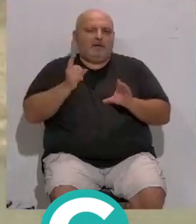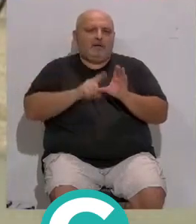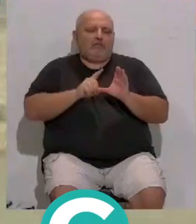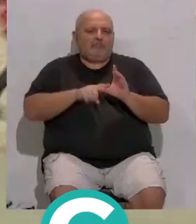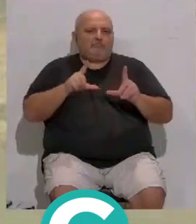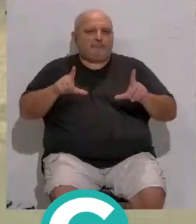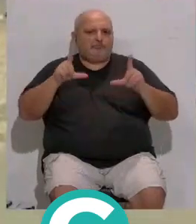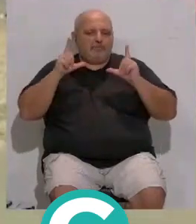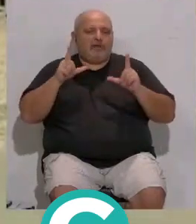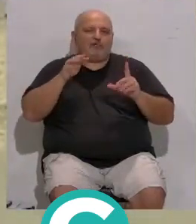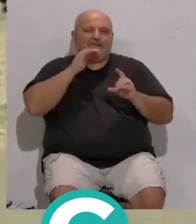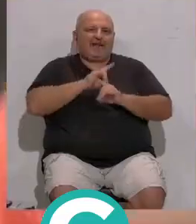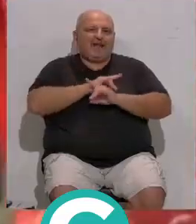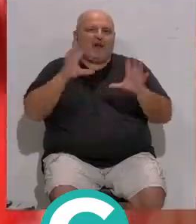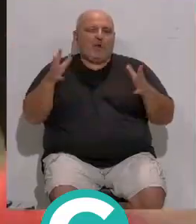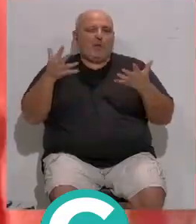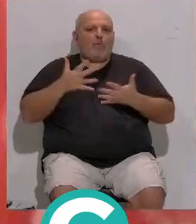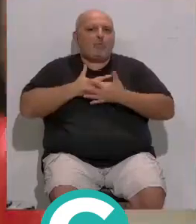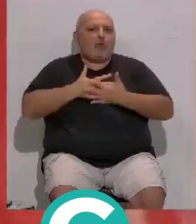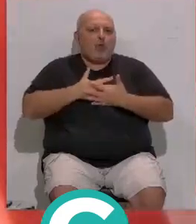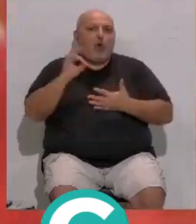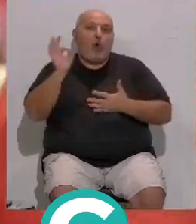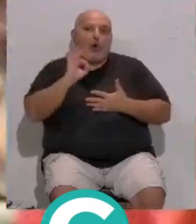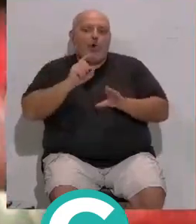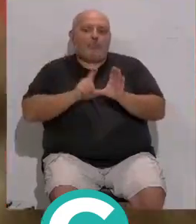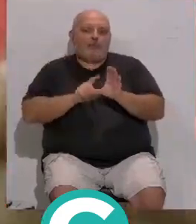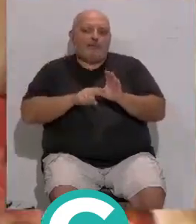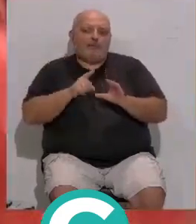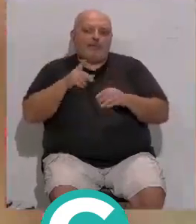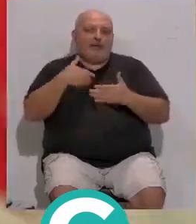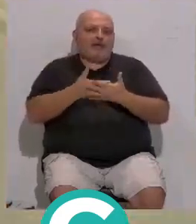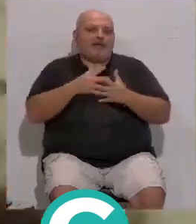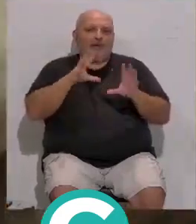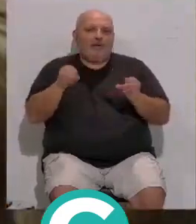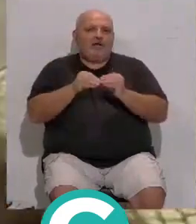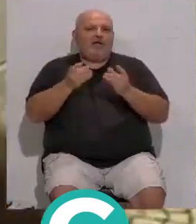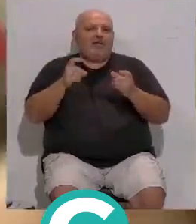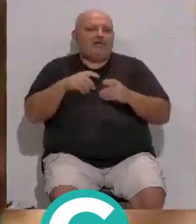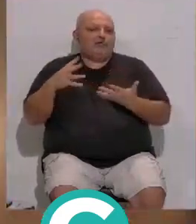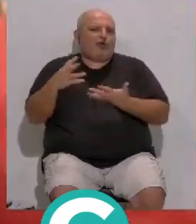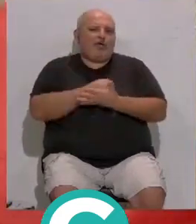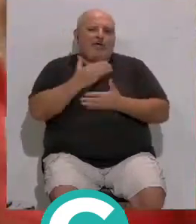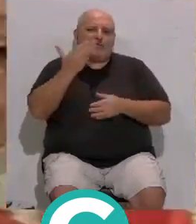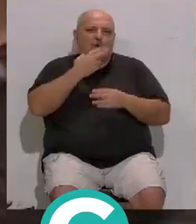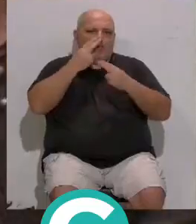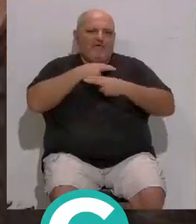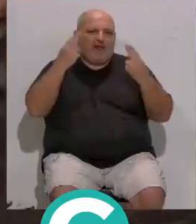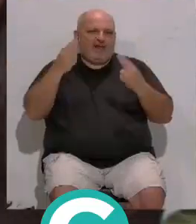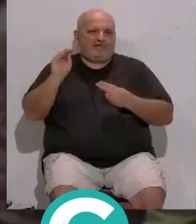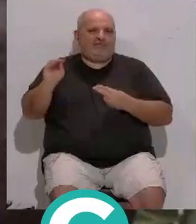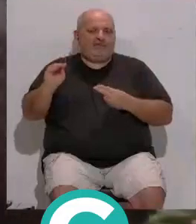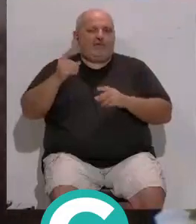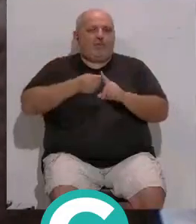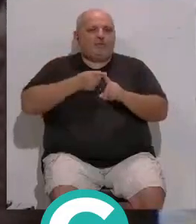esencial... ...aún no concretado, si como voluntarios o participante... ...en definitiva, una cita de toda la escuela pública gaditana... ...que